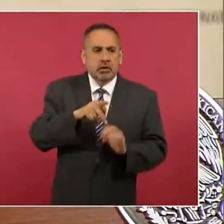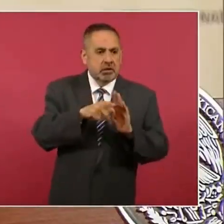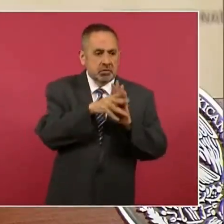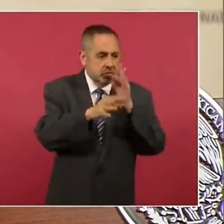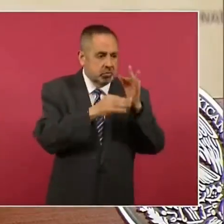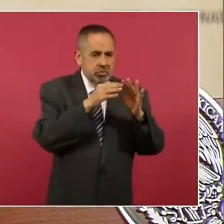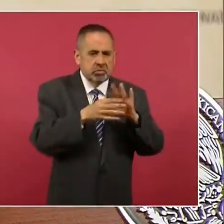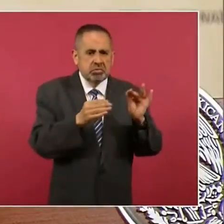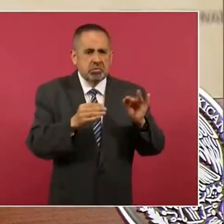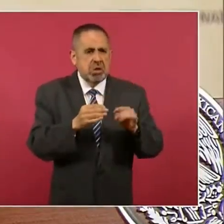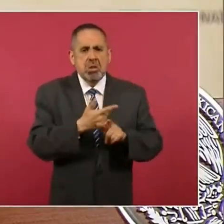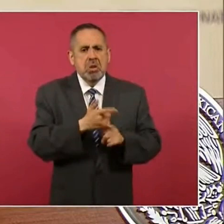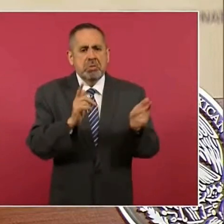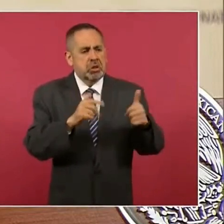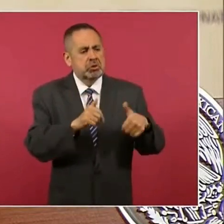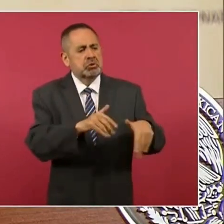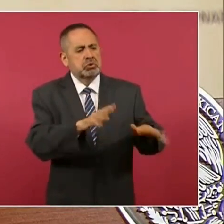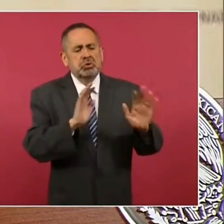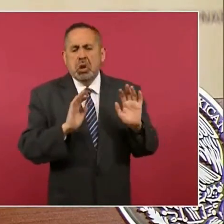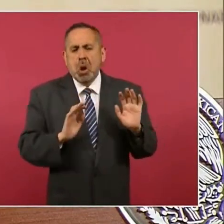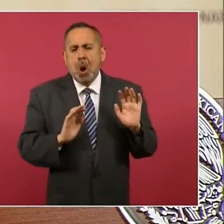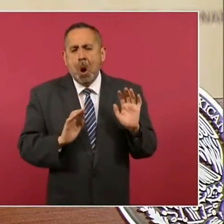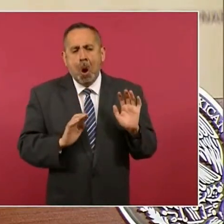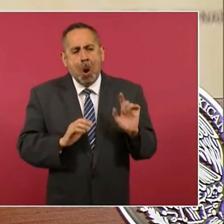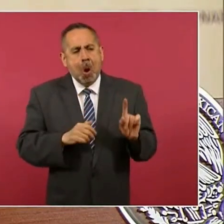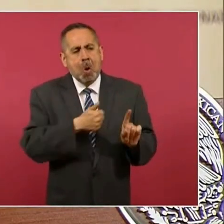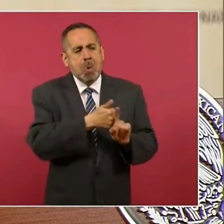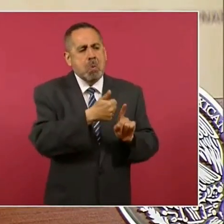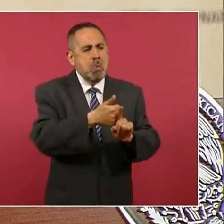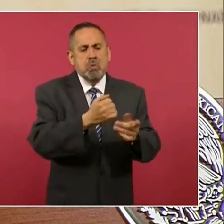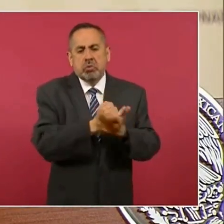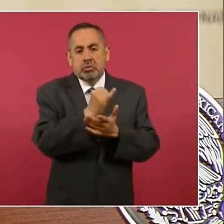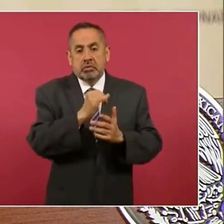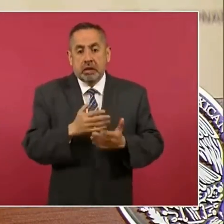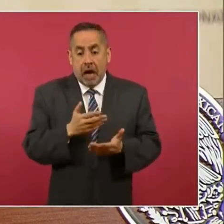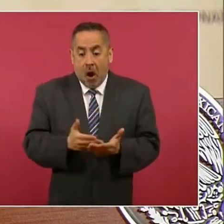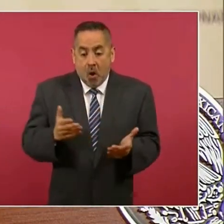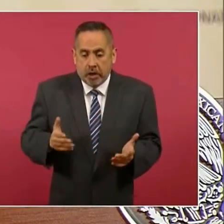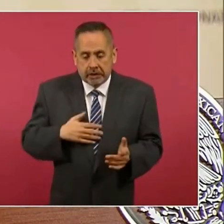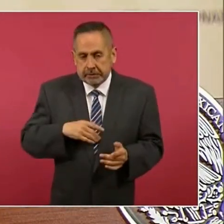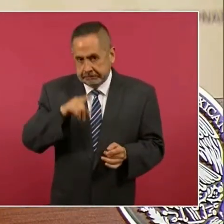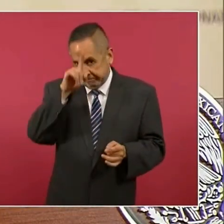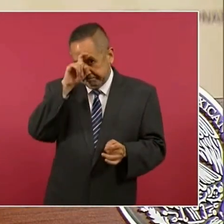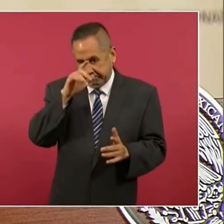eran más libres, ahora quién sabe,